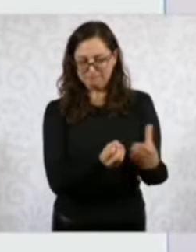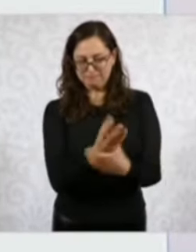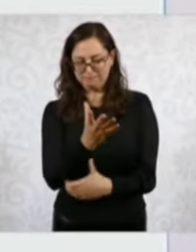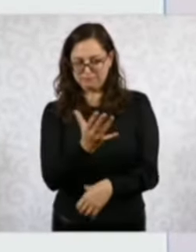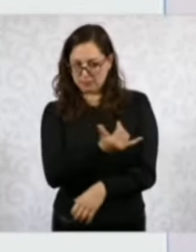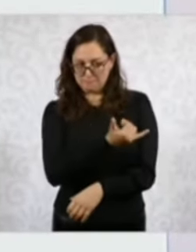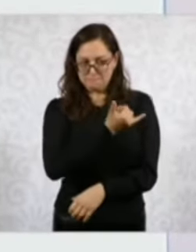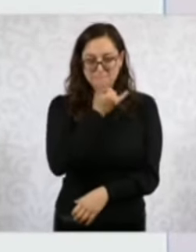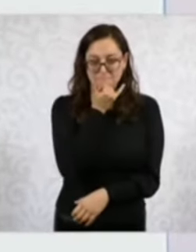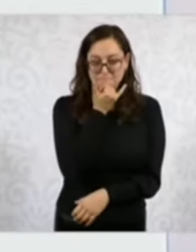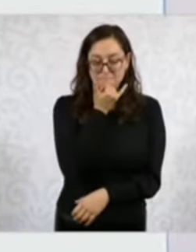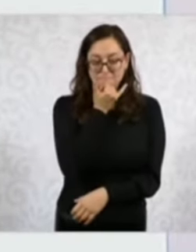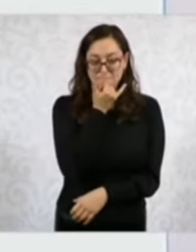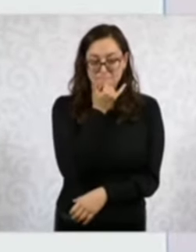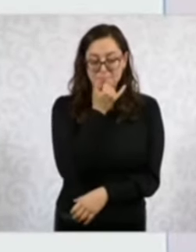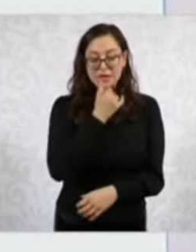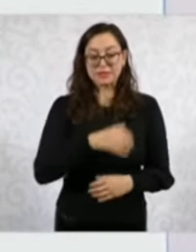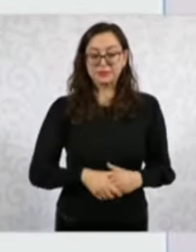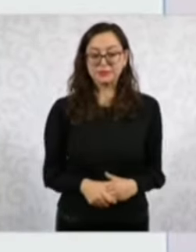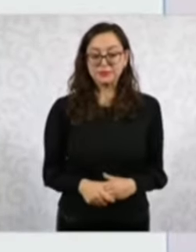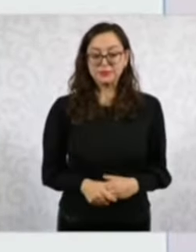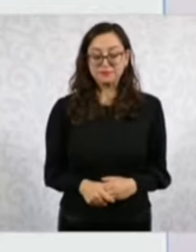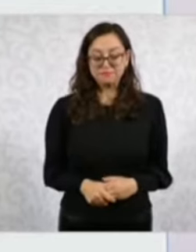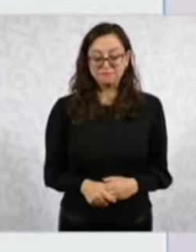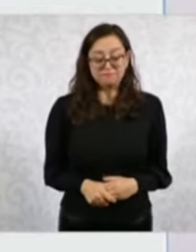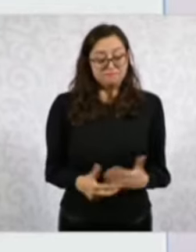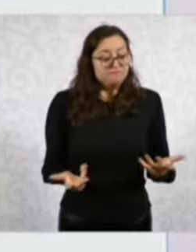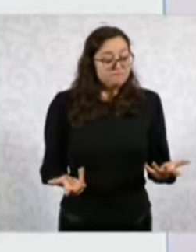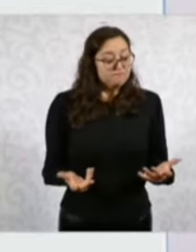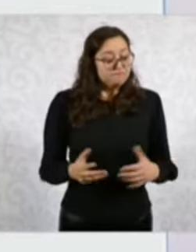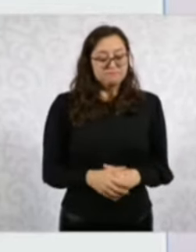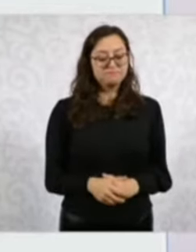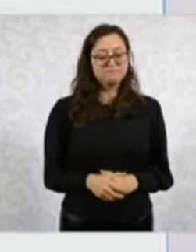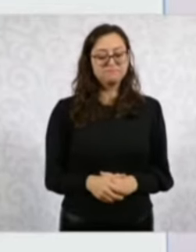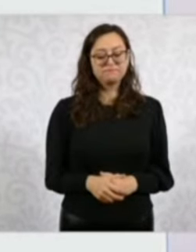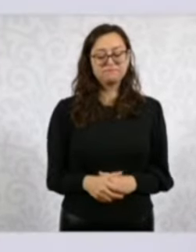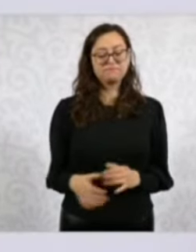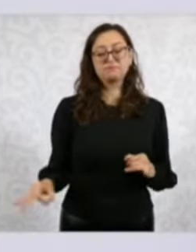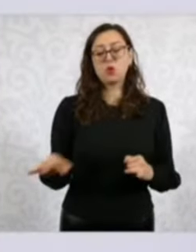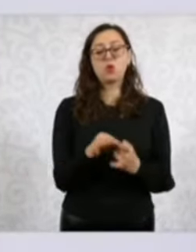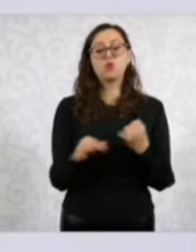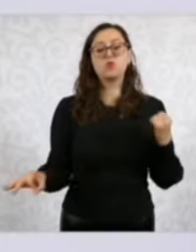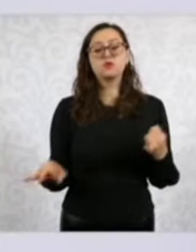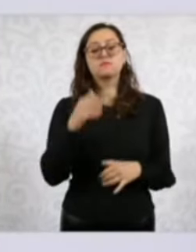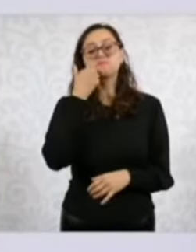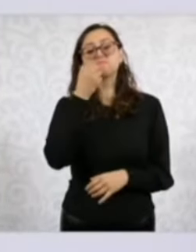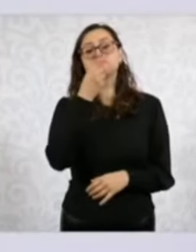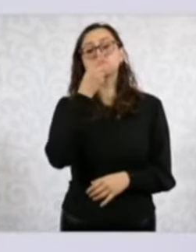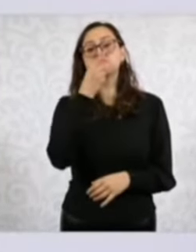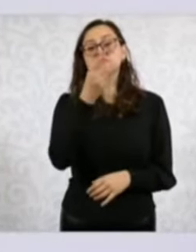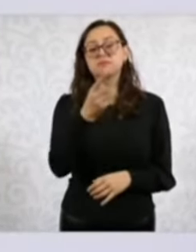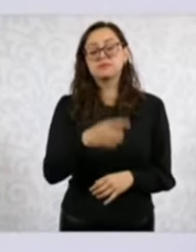la vigencia del movimiento estudiantil de 1968,